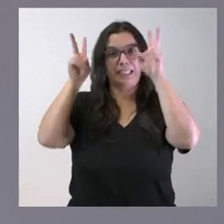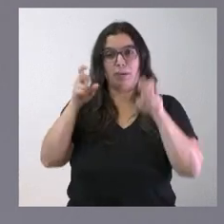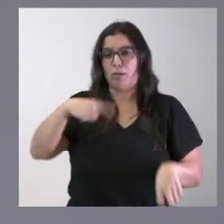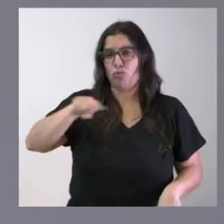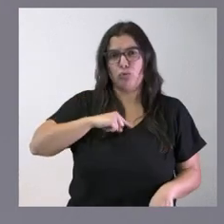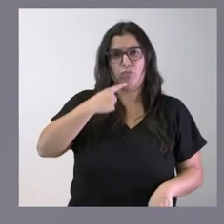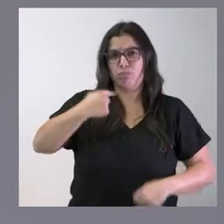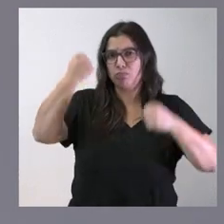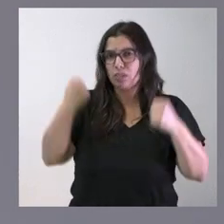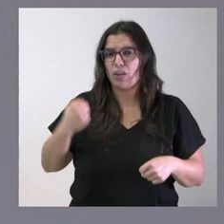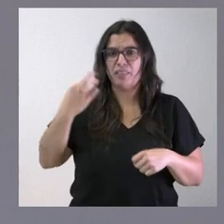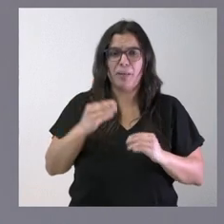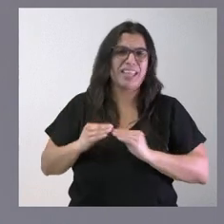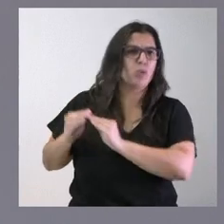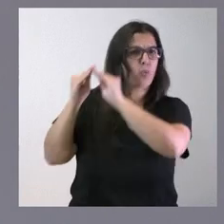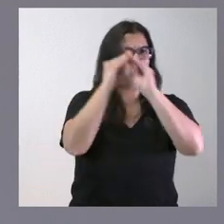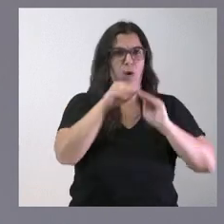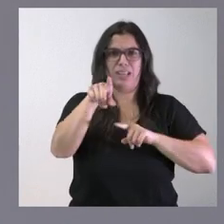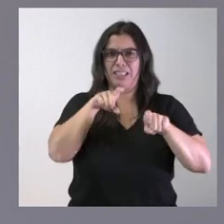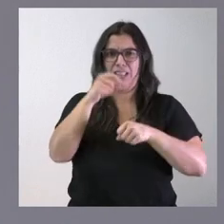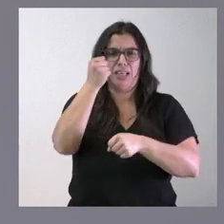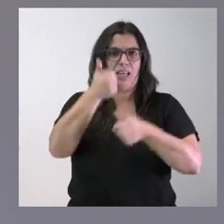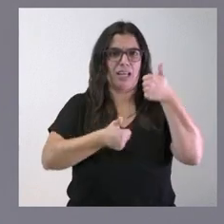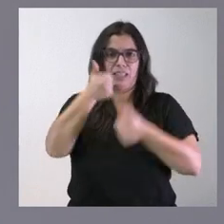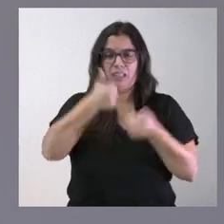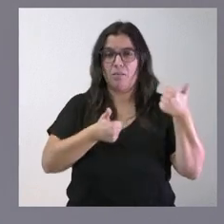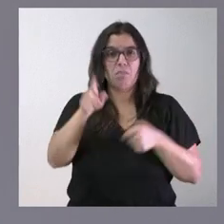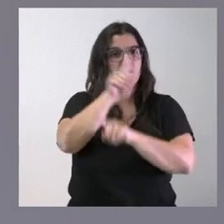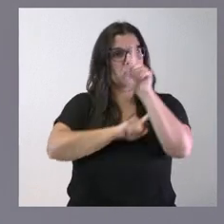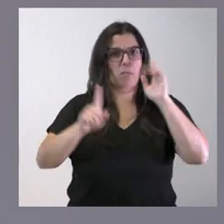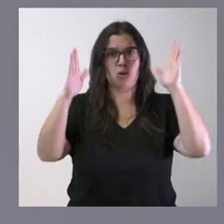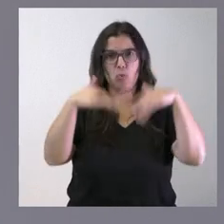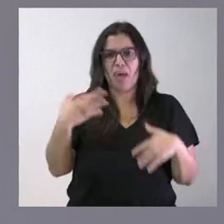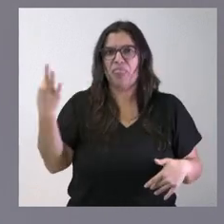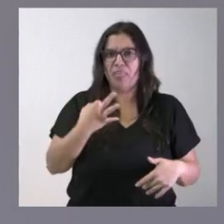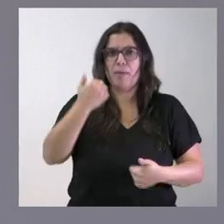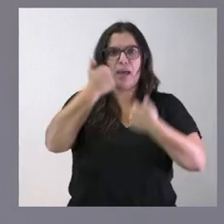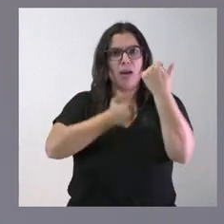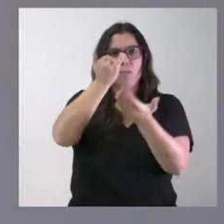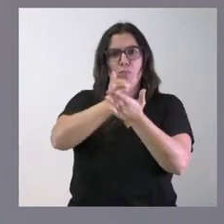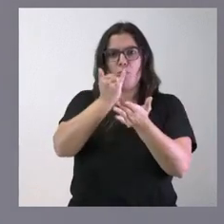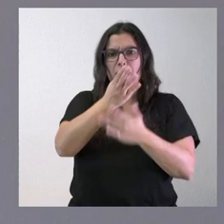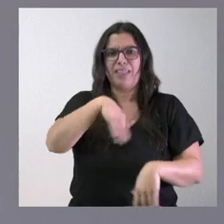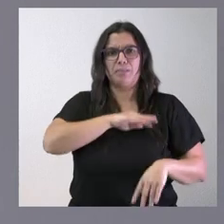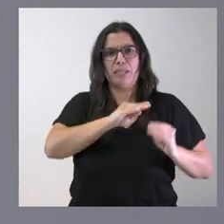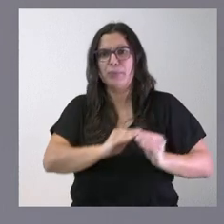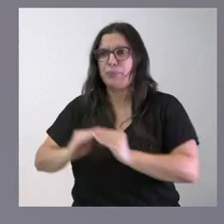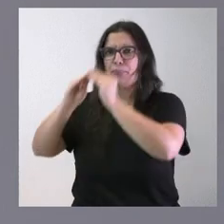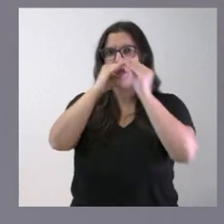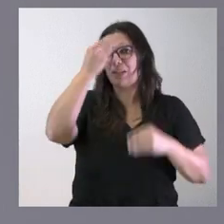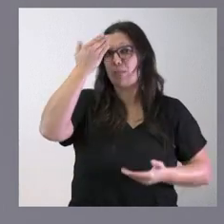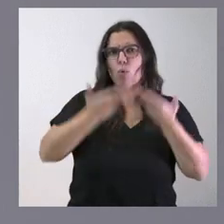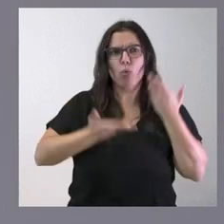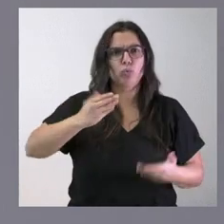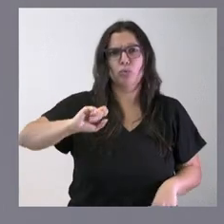claramente en la idea de la EBAU única. No tenemos ningún inconveniente, sino todo lo contrario, que la prueba sea única para toda España. Creemos que lo más justo, lo más necesario,